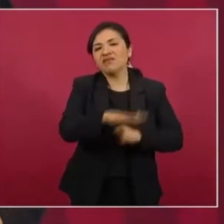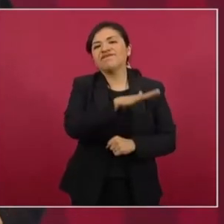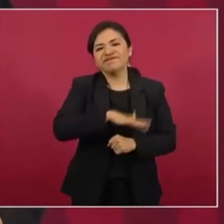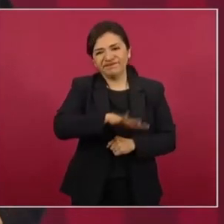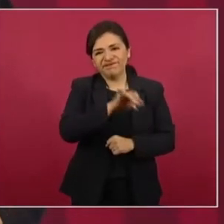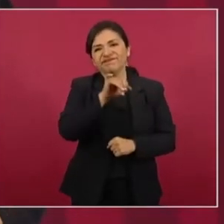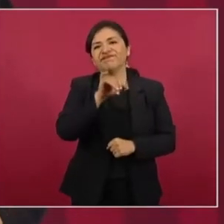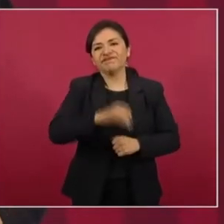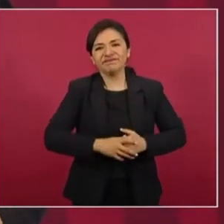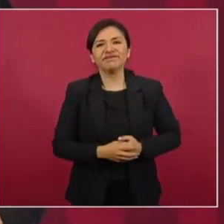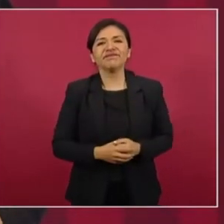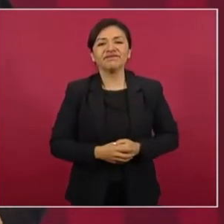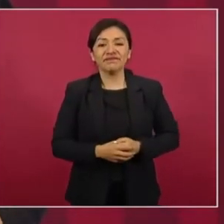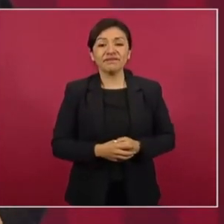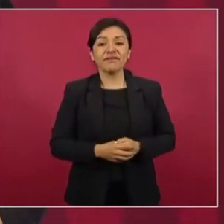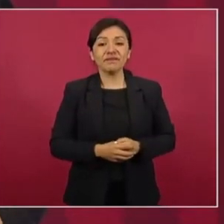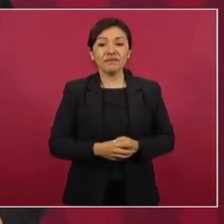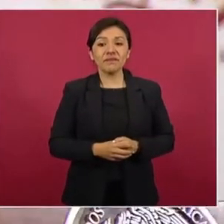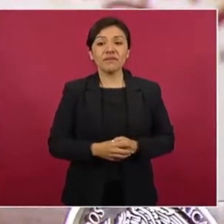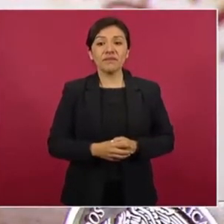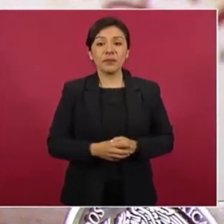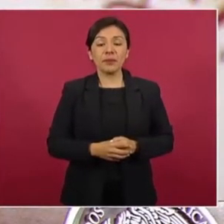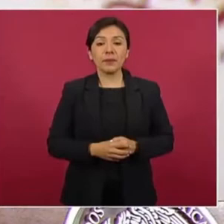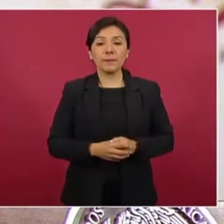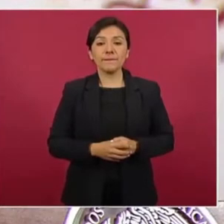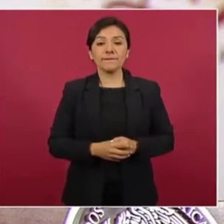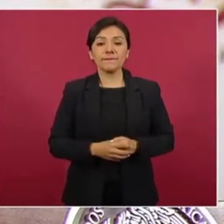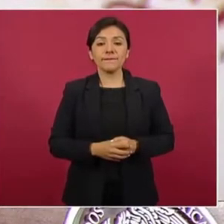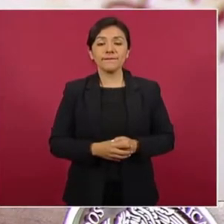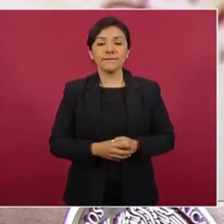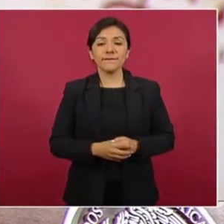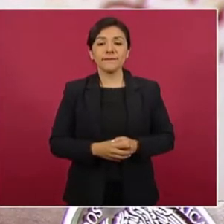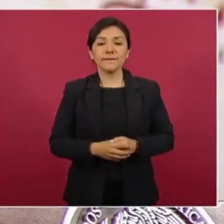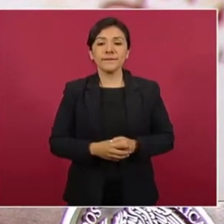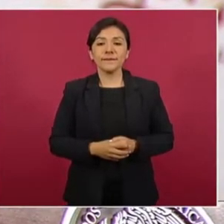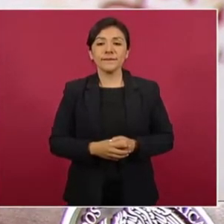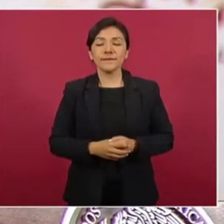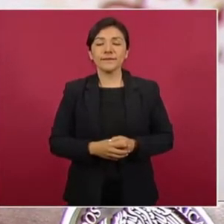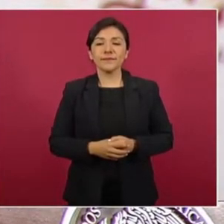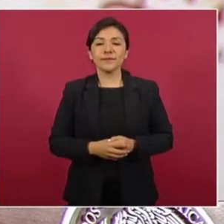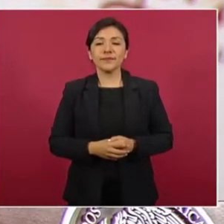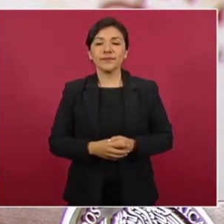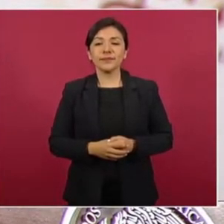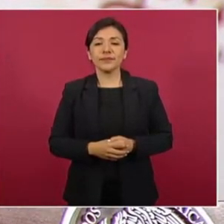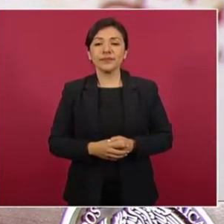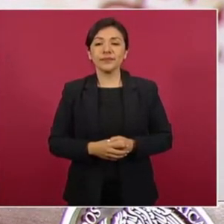haciendo lobby, le llaman, sutilmente.